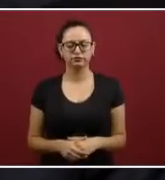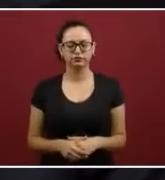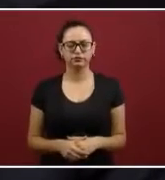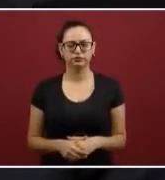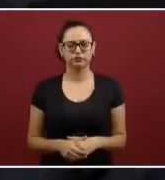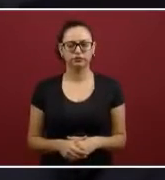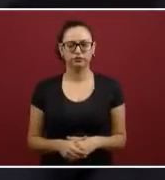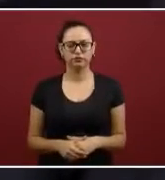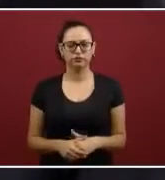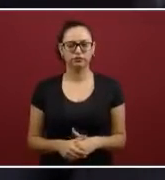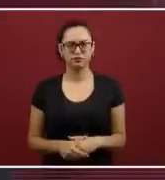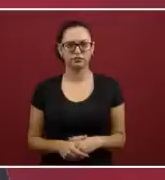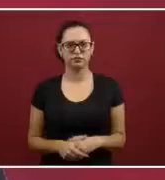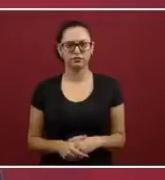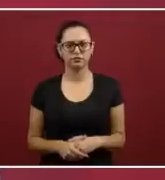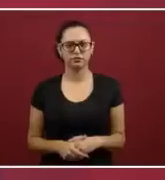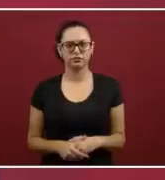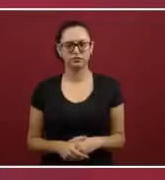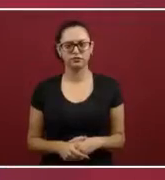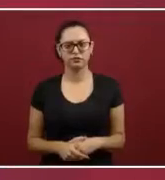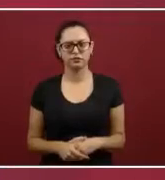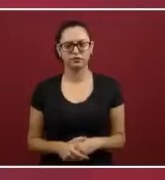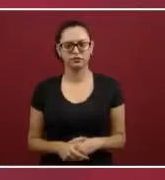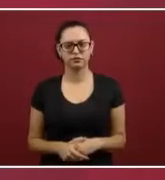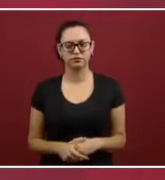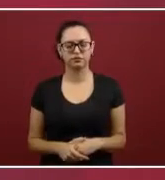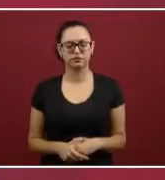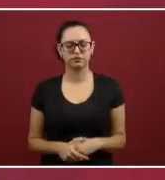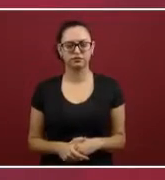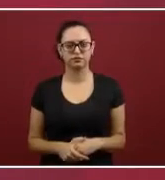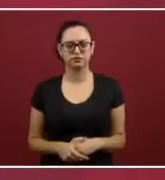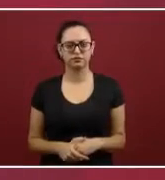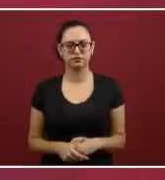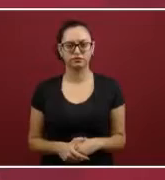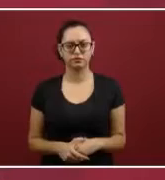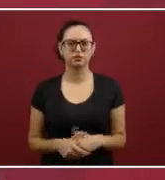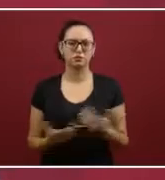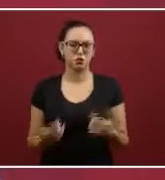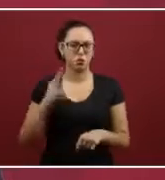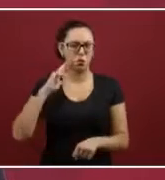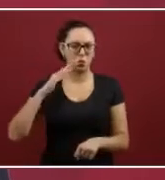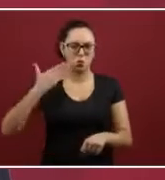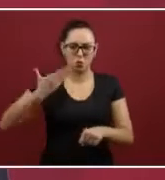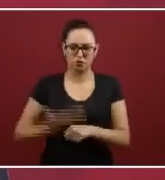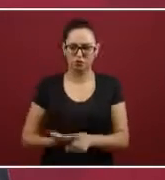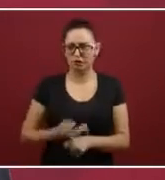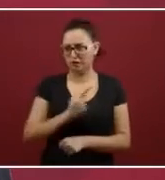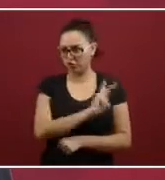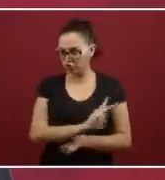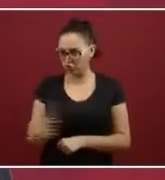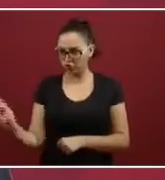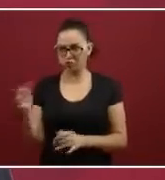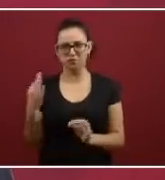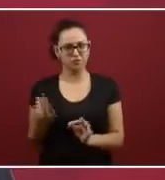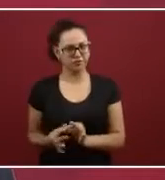no se deje de cumplir con esta responsabilidad ciudadana,